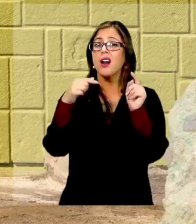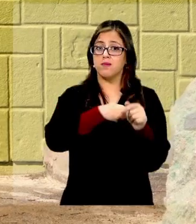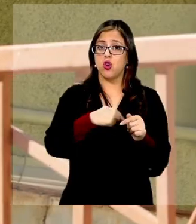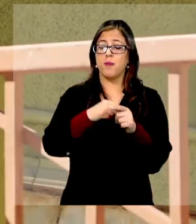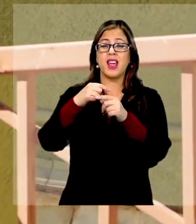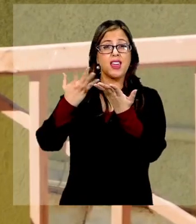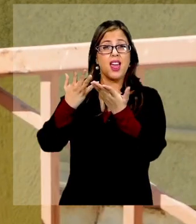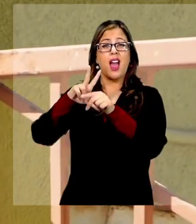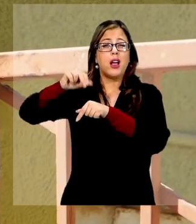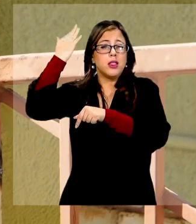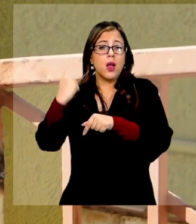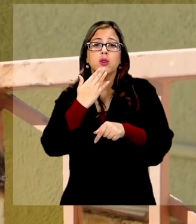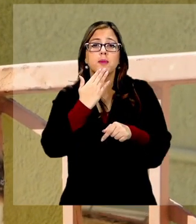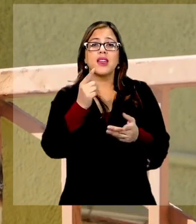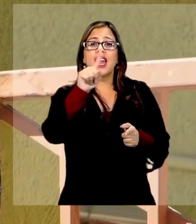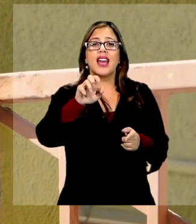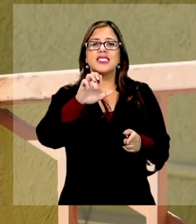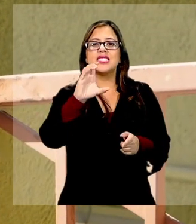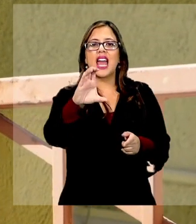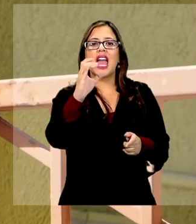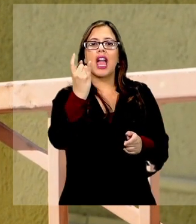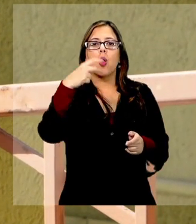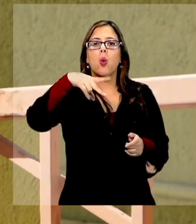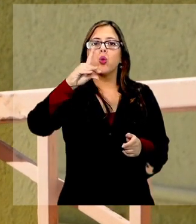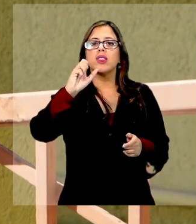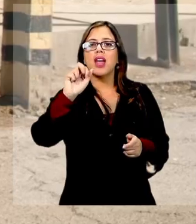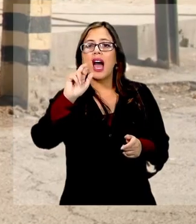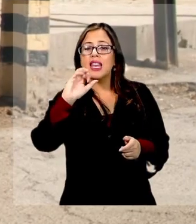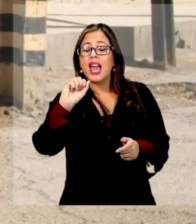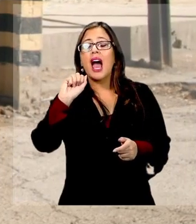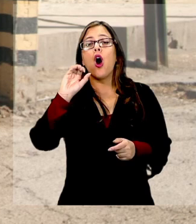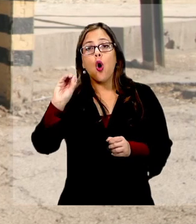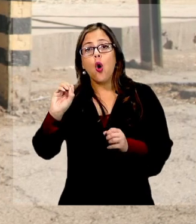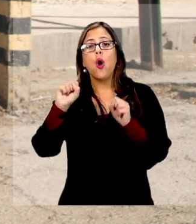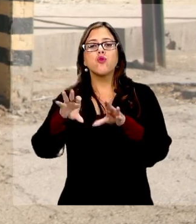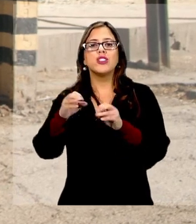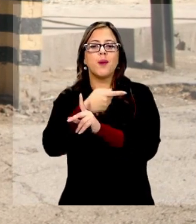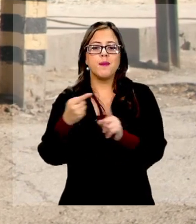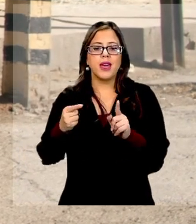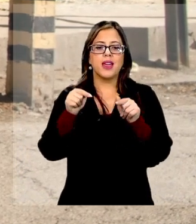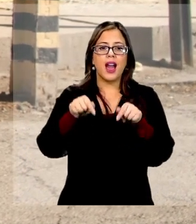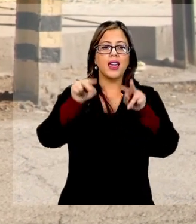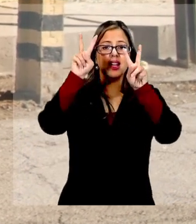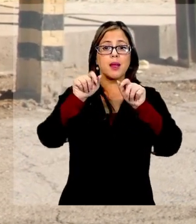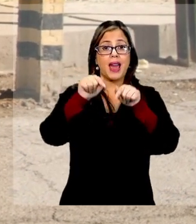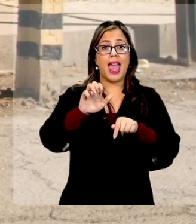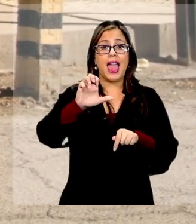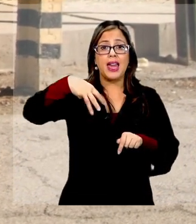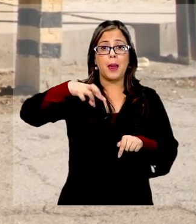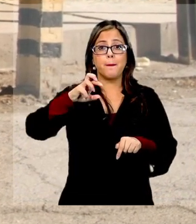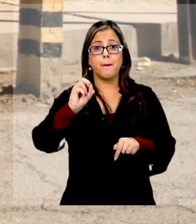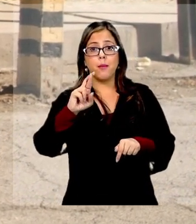ya los cursos de secundaria, o la media como se conoce hoy en día. El emporio vendía abarrotes,